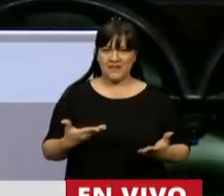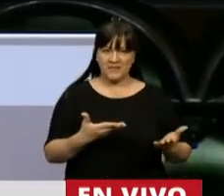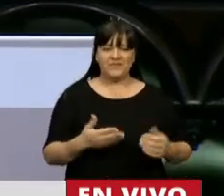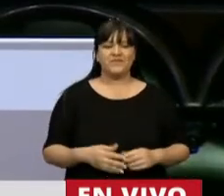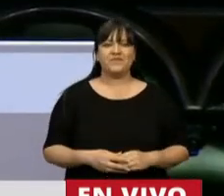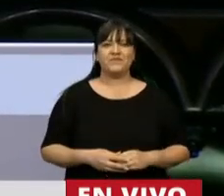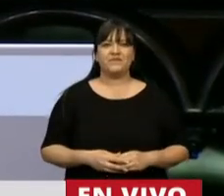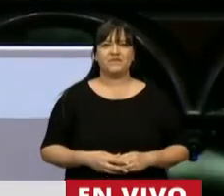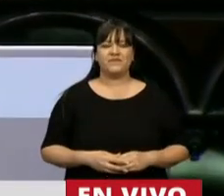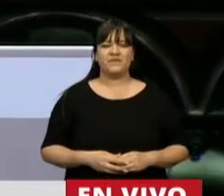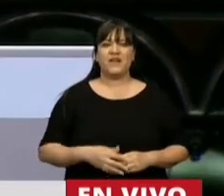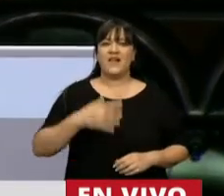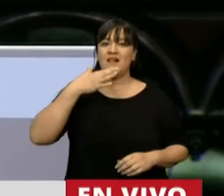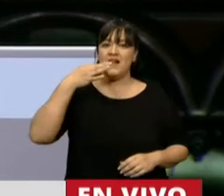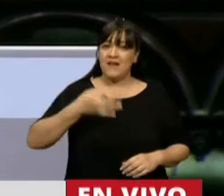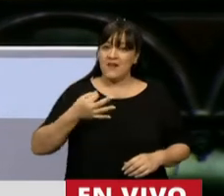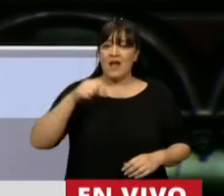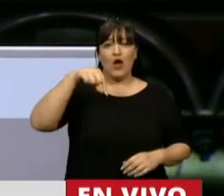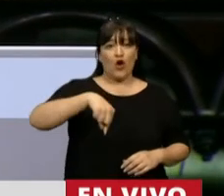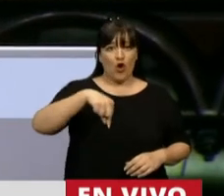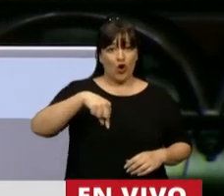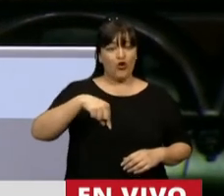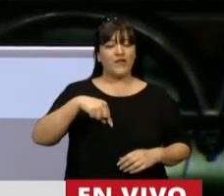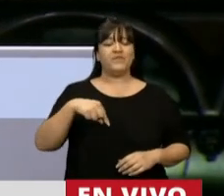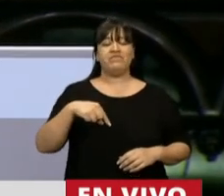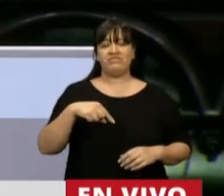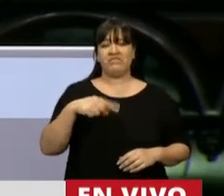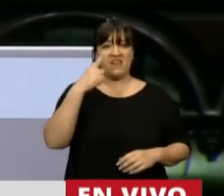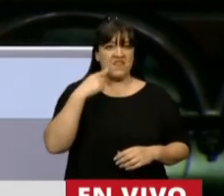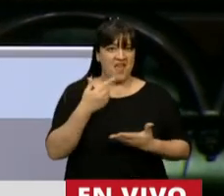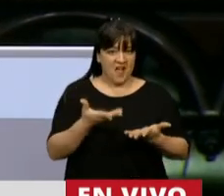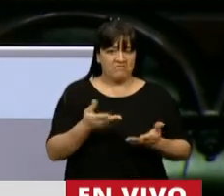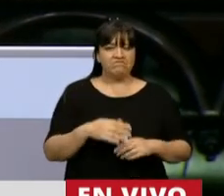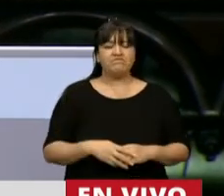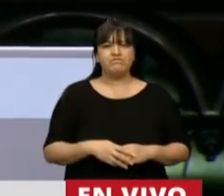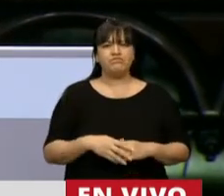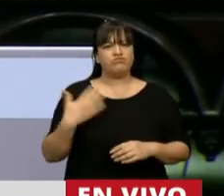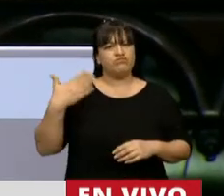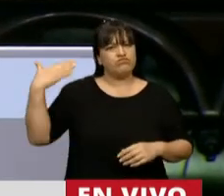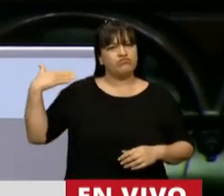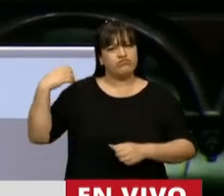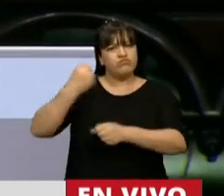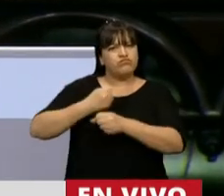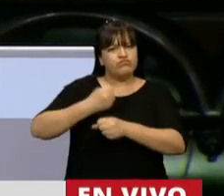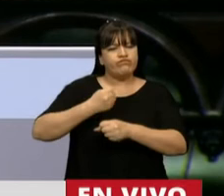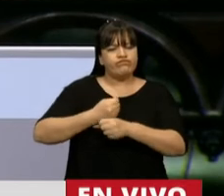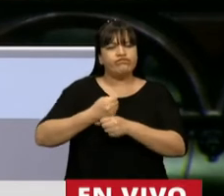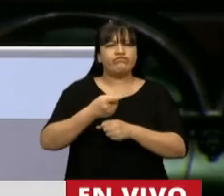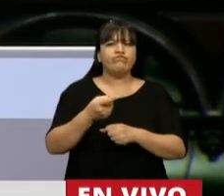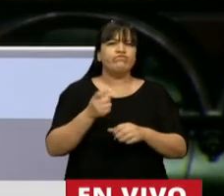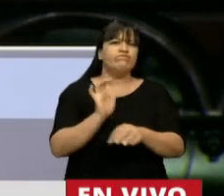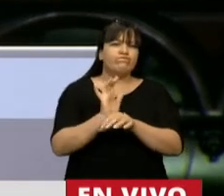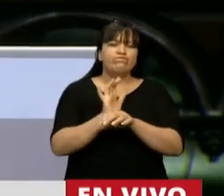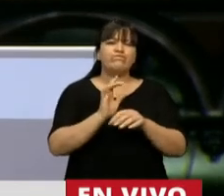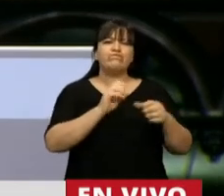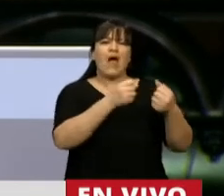Presidente, la verdad en el día de hoy venimos trabajando con lo que uno puede decir